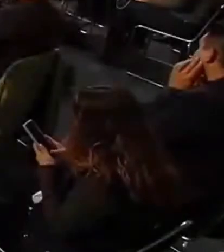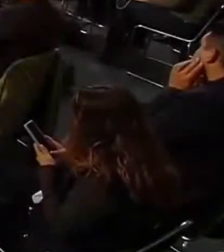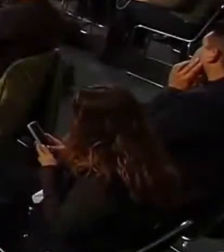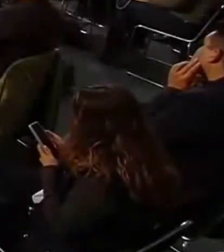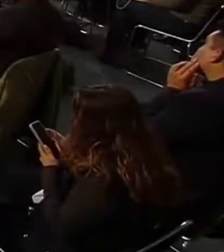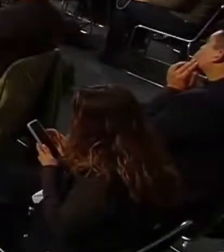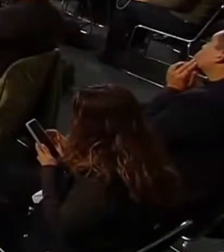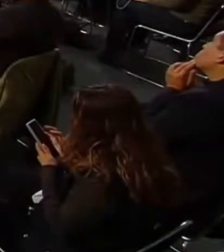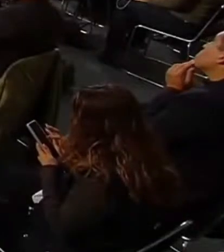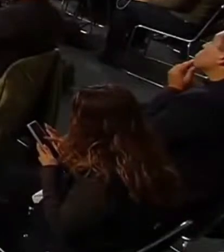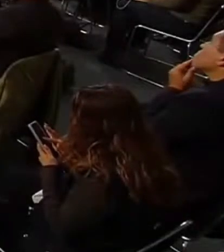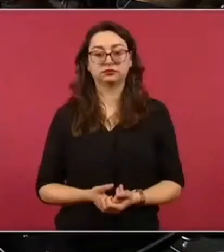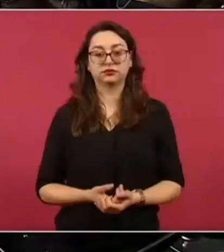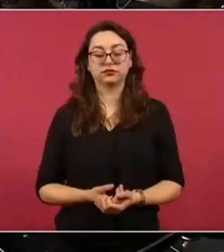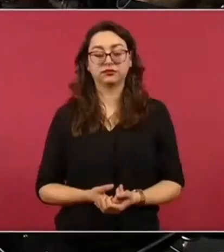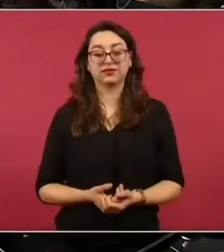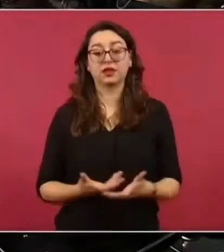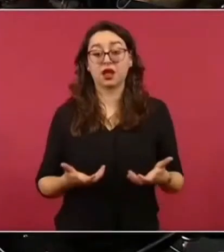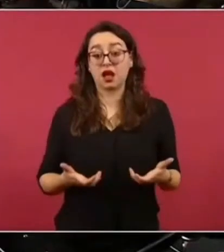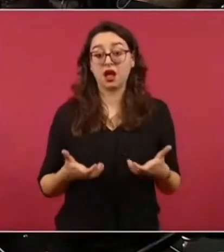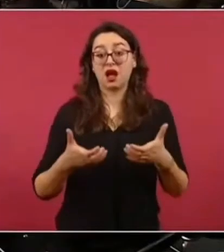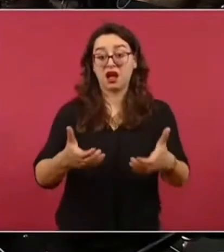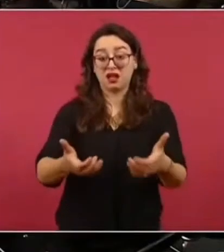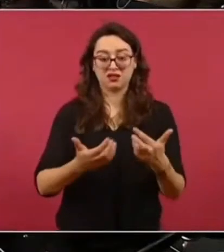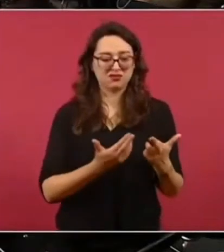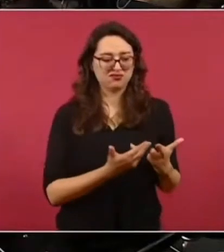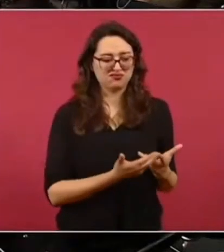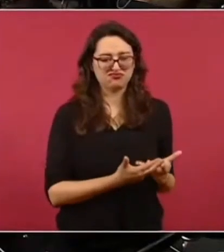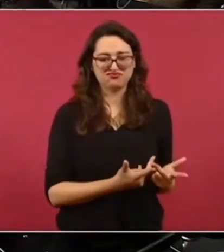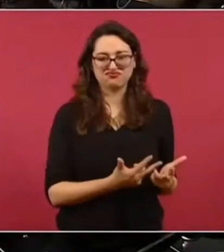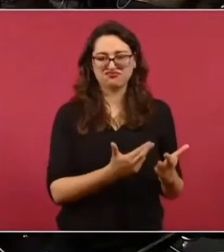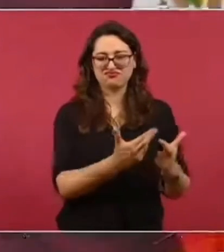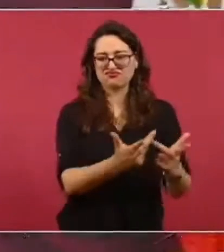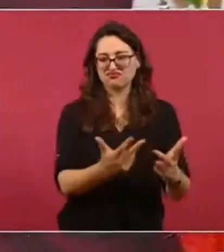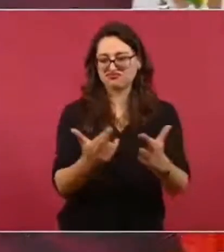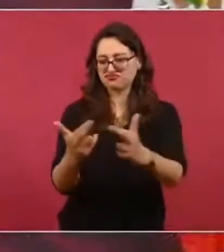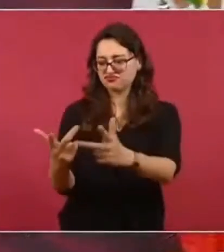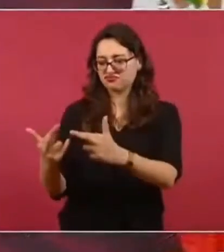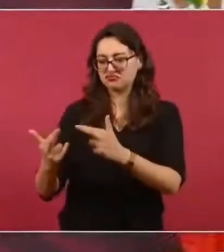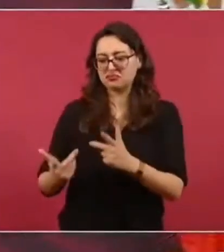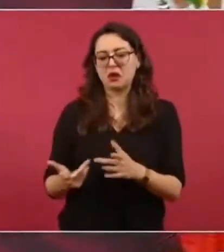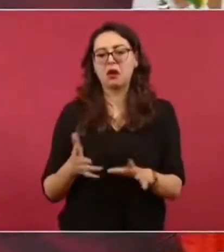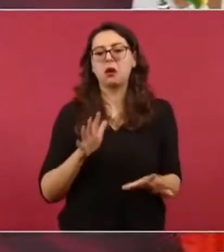Porque los baches se tapan y con la lluvia